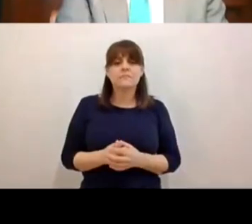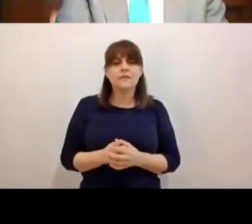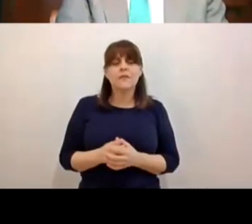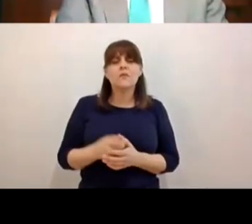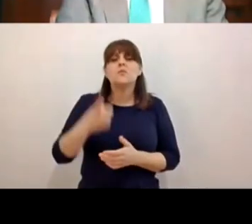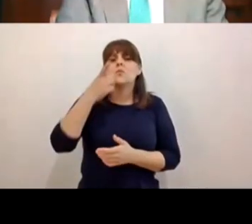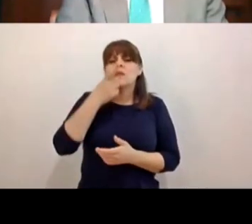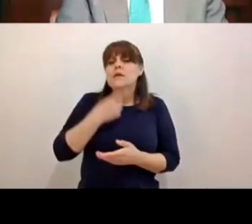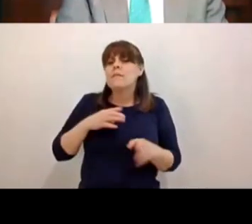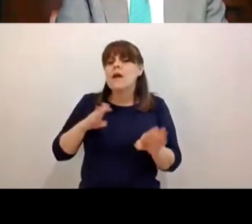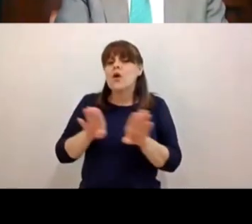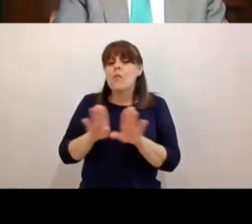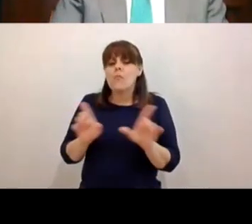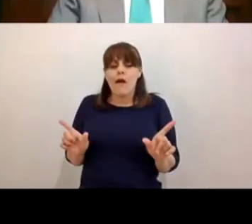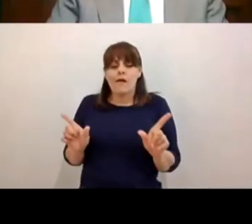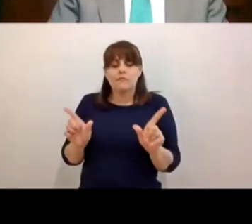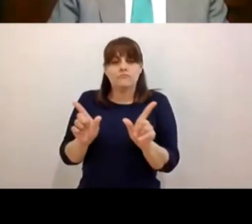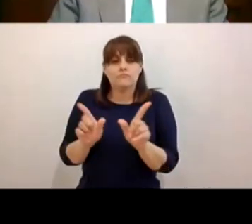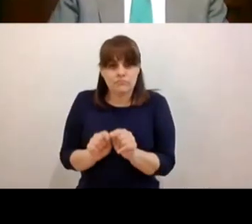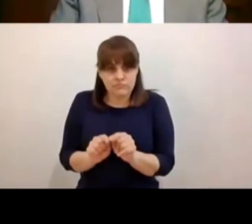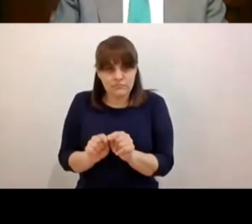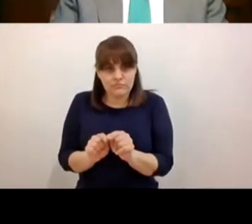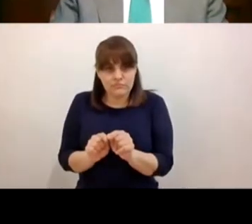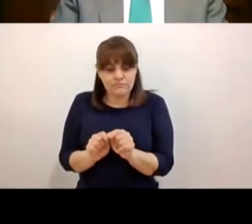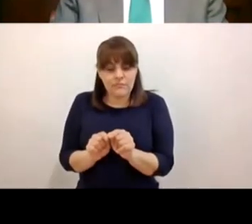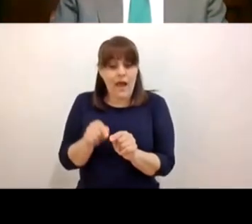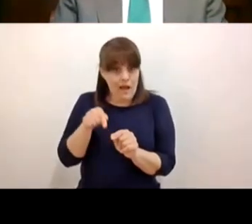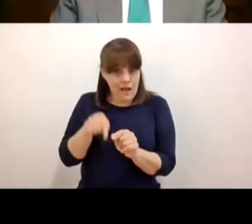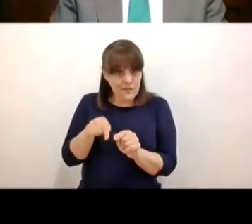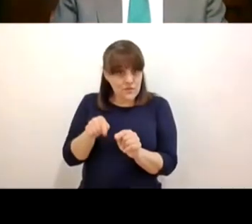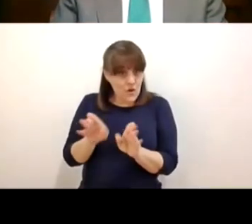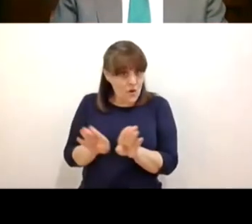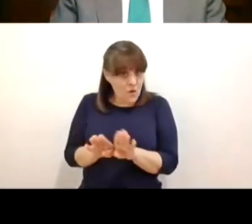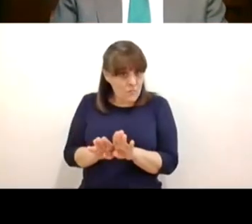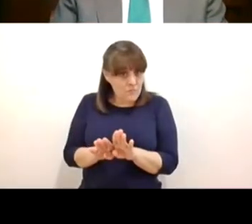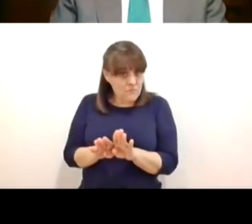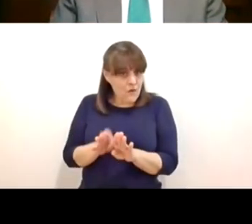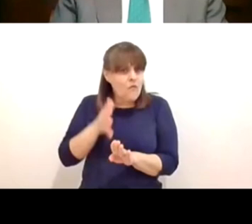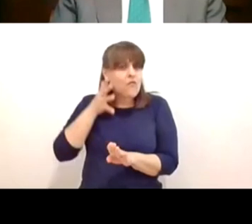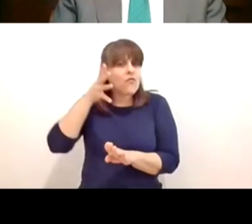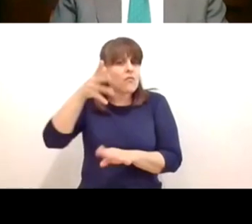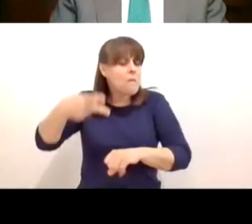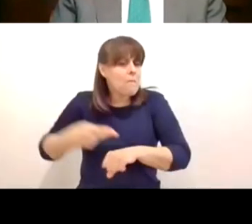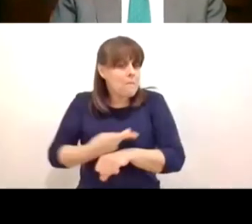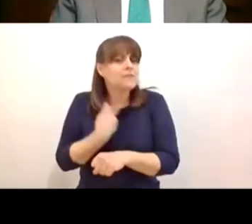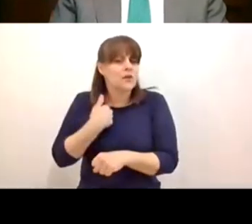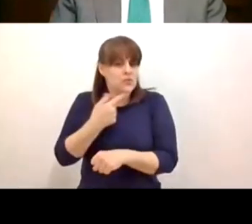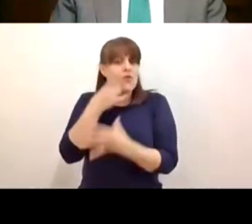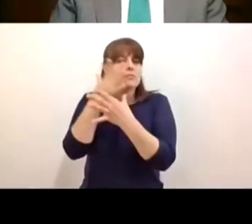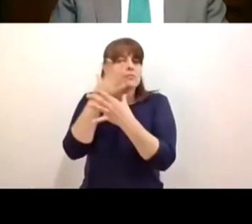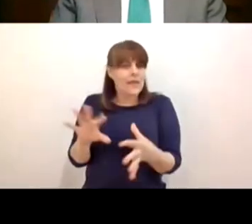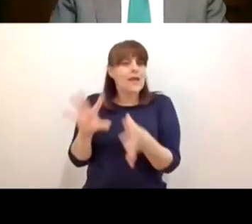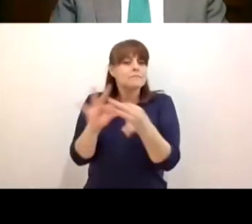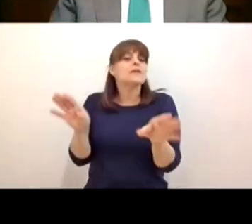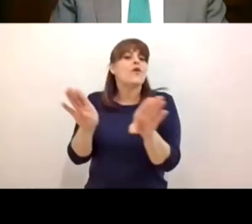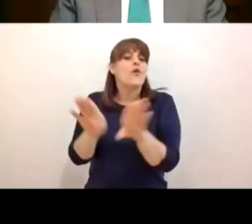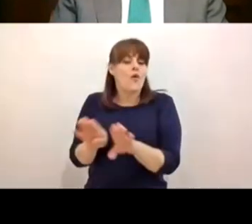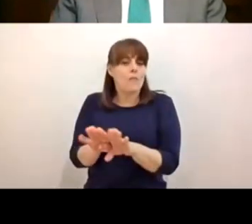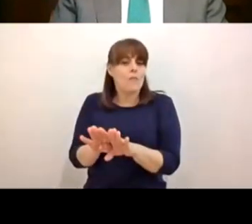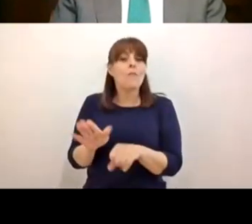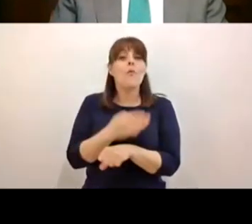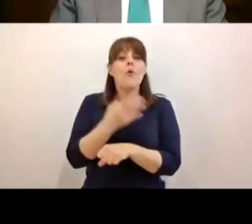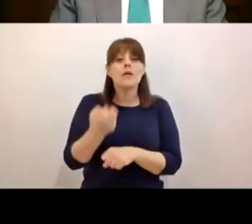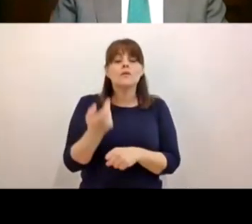cierras y te diré qué posibilidades tienes de cómo vuelves por eso es muy importante entender